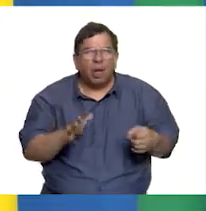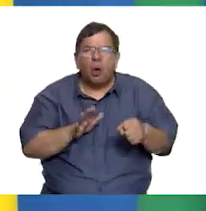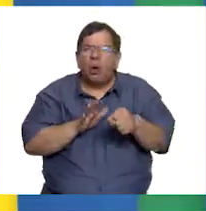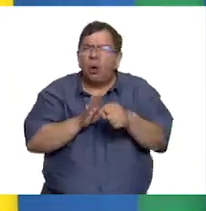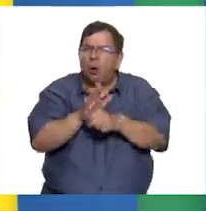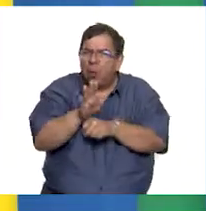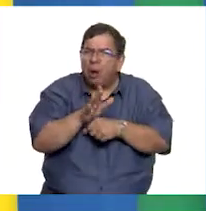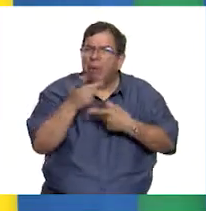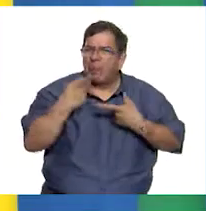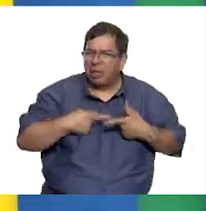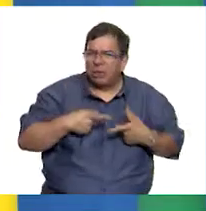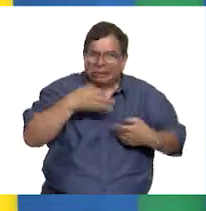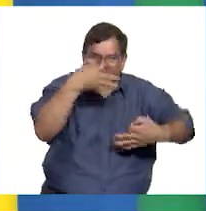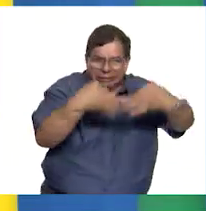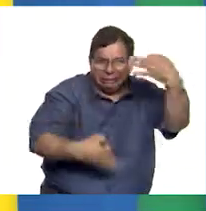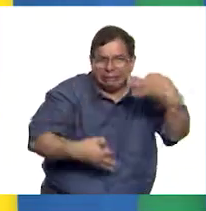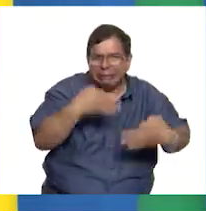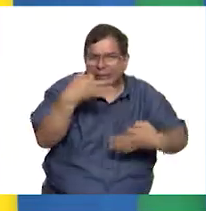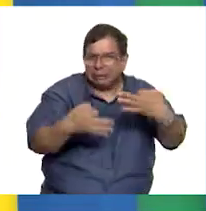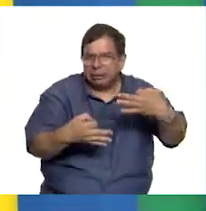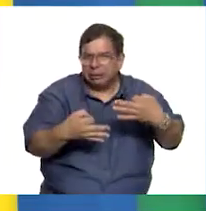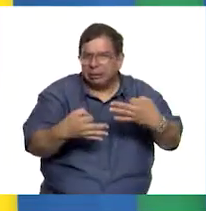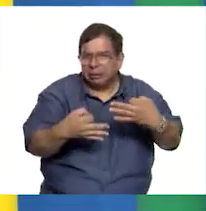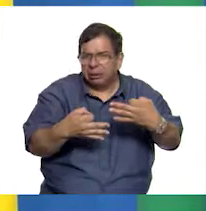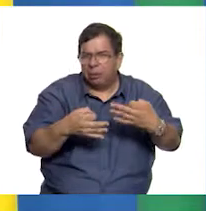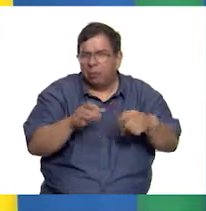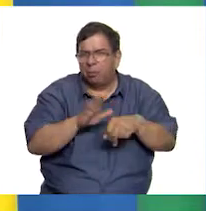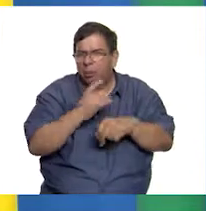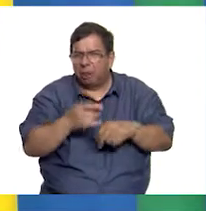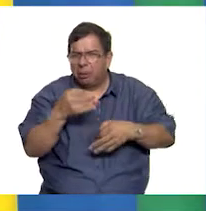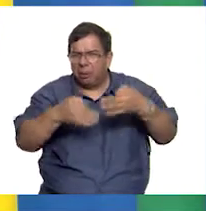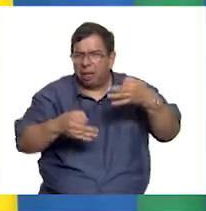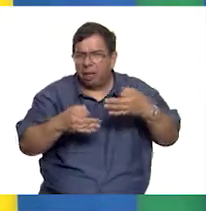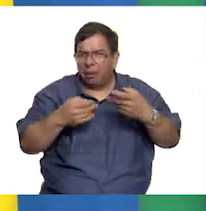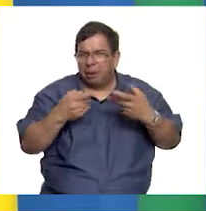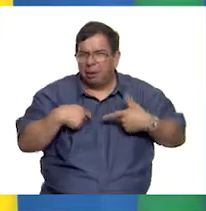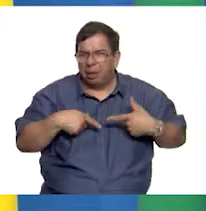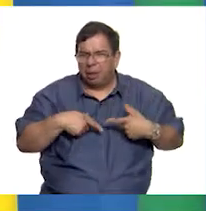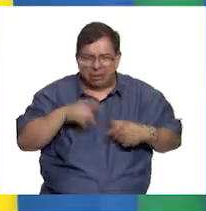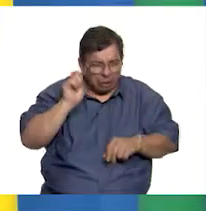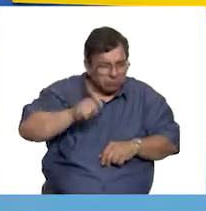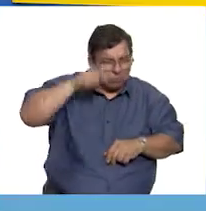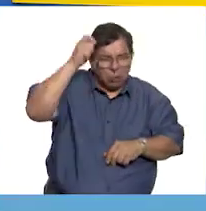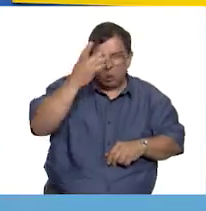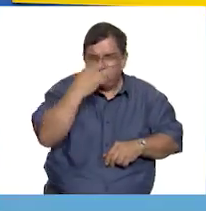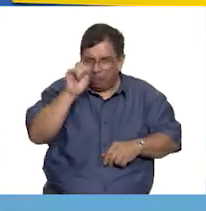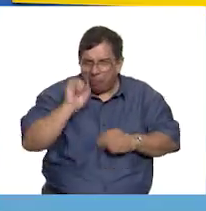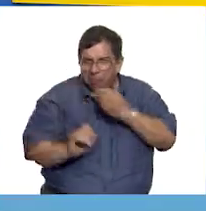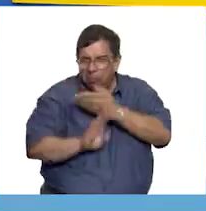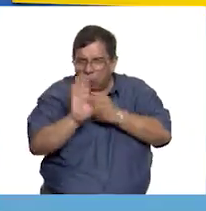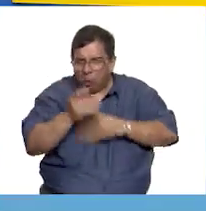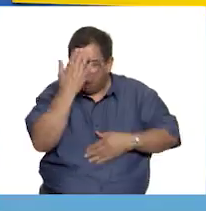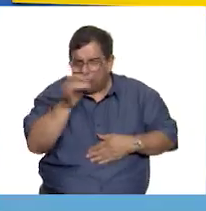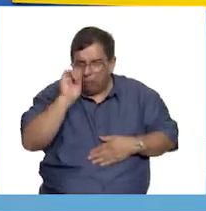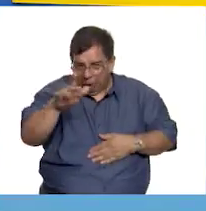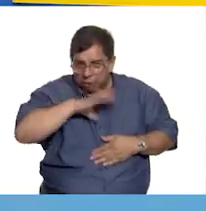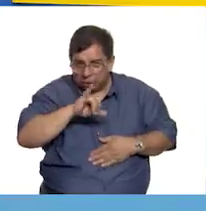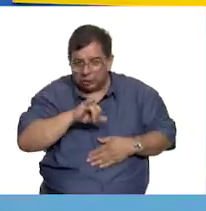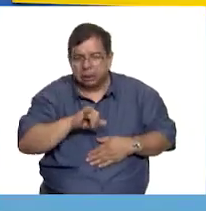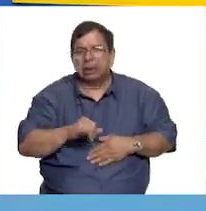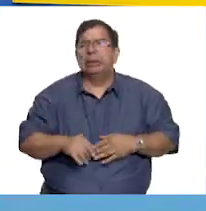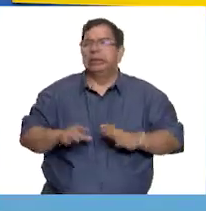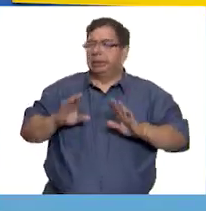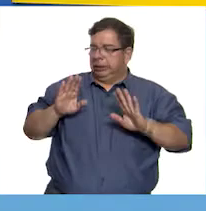Inquisición? ¿Es cierto que perseguía, por ejemplo, a las brujas y a los magos? Una de las cosas que